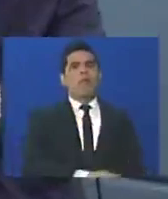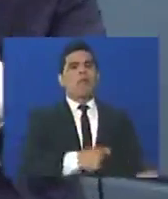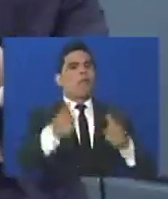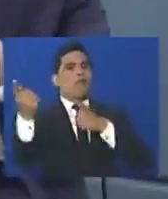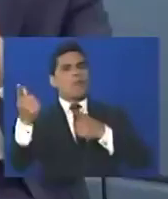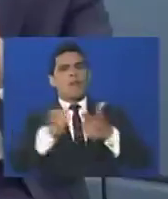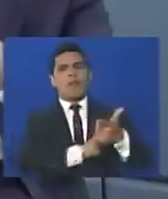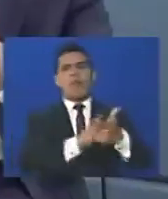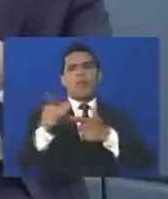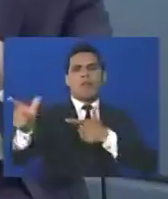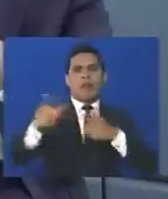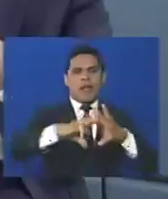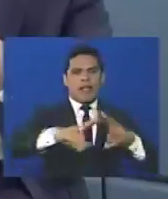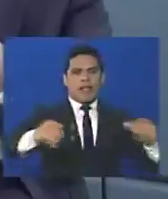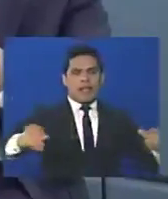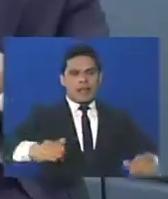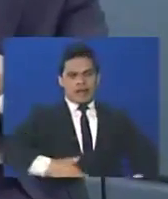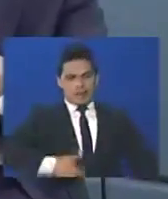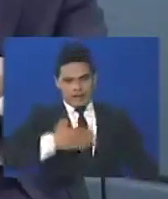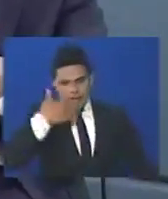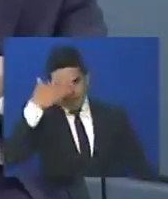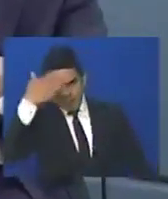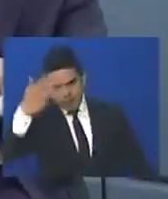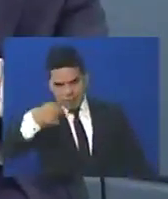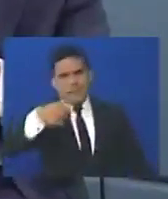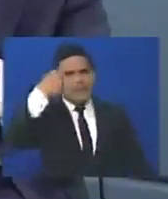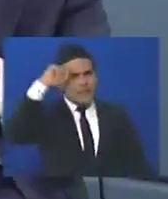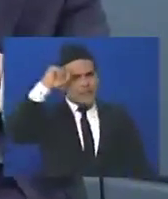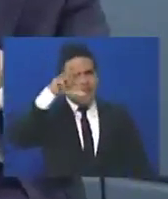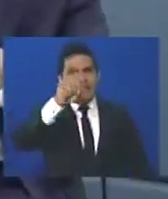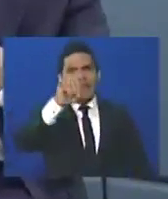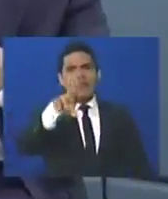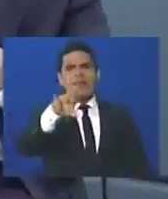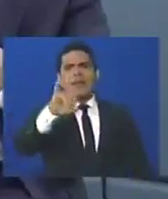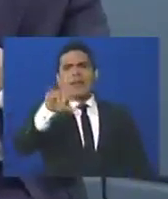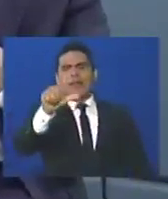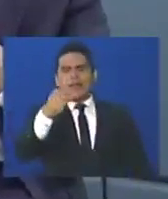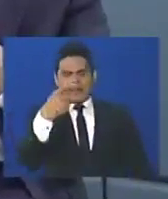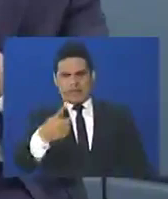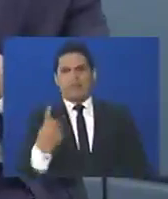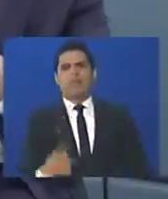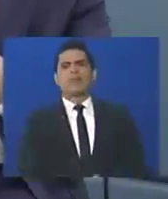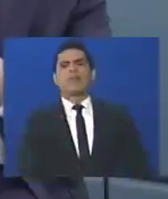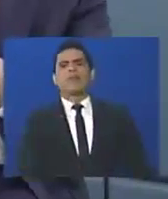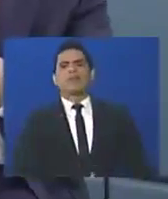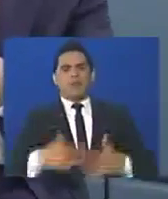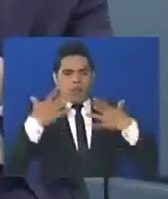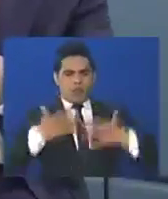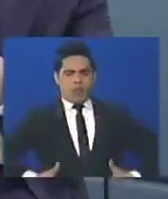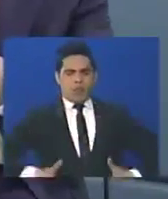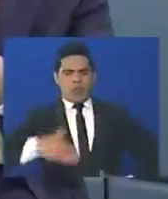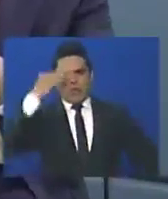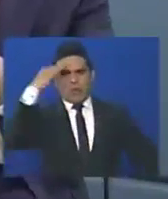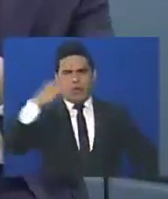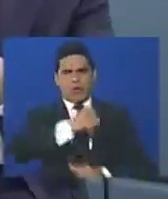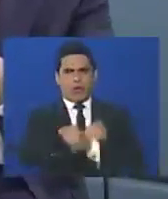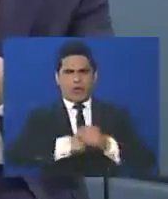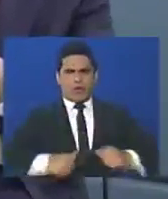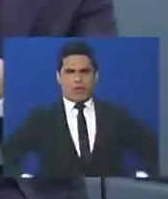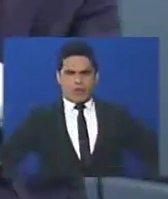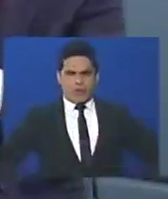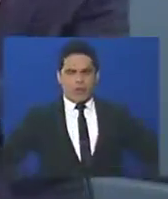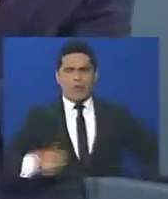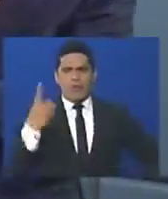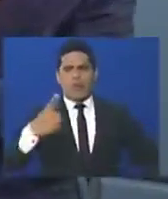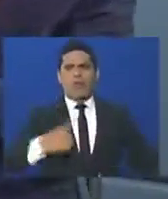sus padres, allá en Siria, en el Líbano, se fue a la tierra de sus padres, se uniformó con el